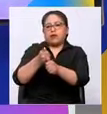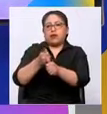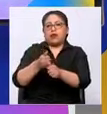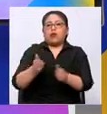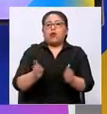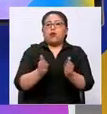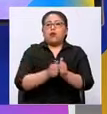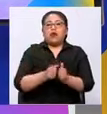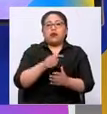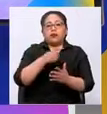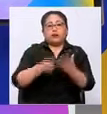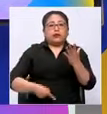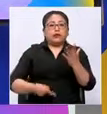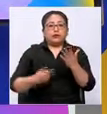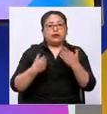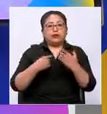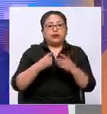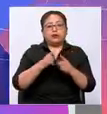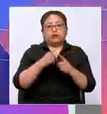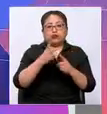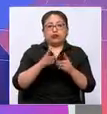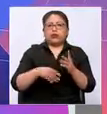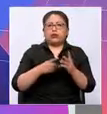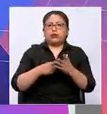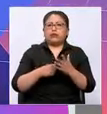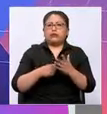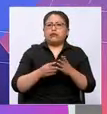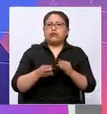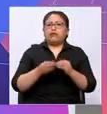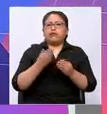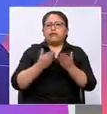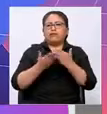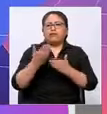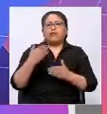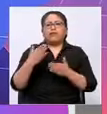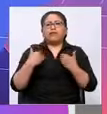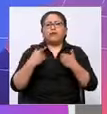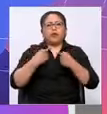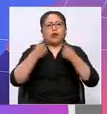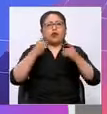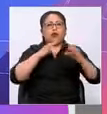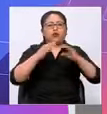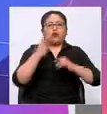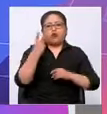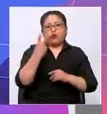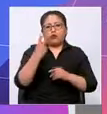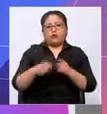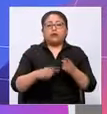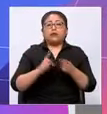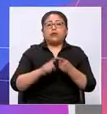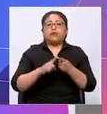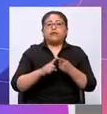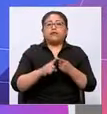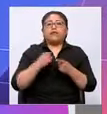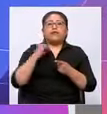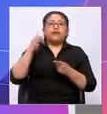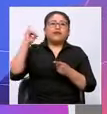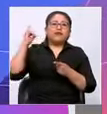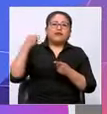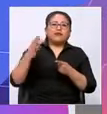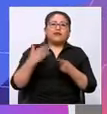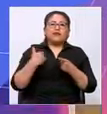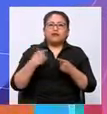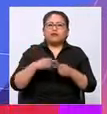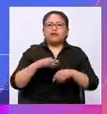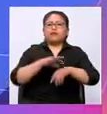acompañan cinco personas, ¿no es cierto? Sí, bien, buenos días. De ayer se han conocido dos comunicados, ¿no? Uno primero, antes de ayer quedaba cuenta de